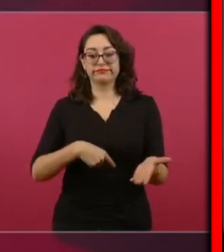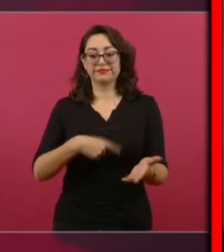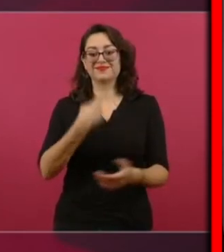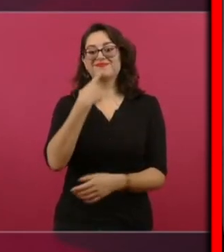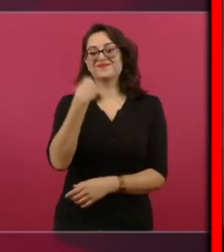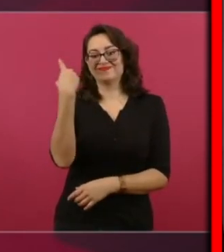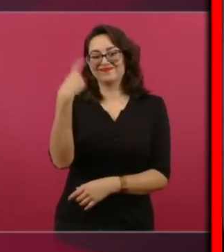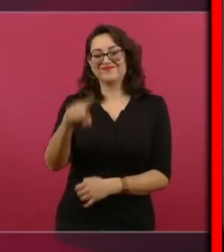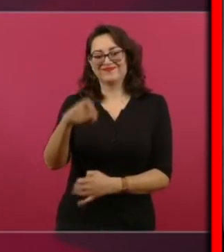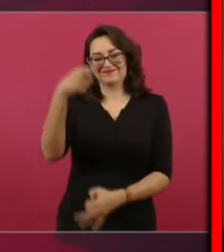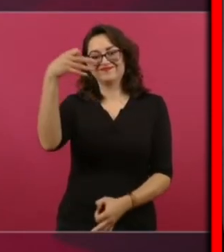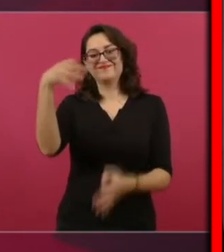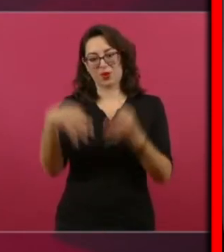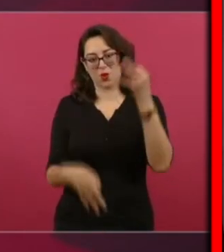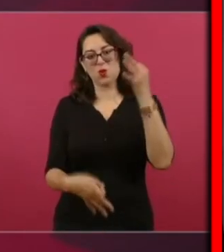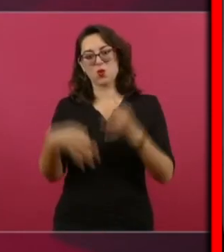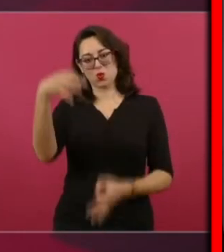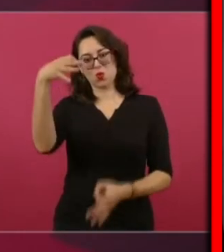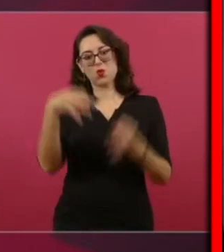legal jurídico